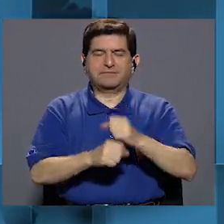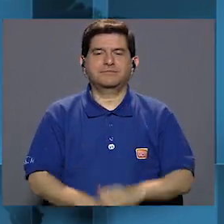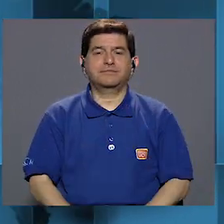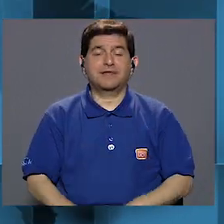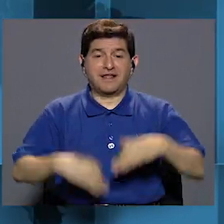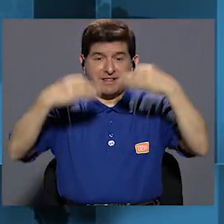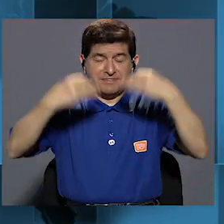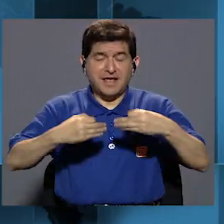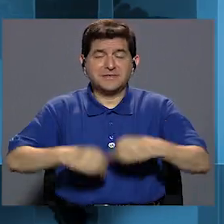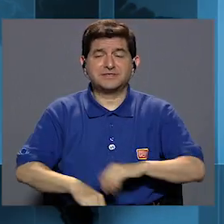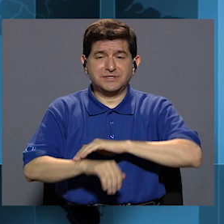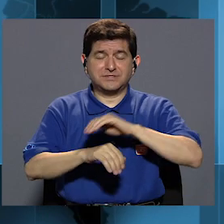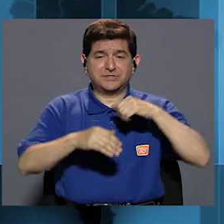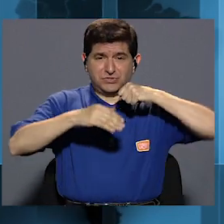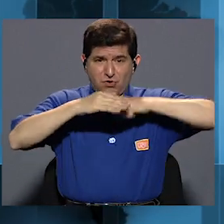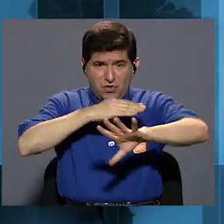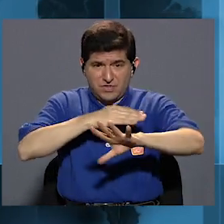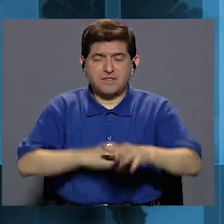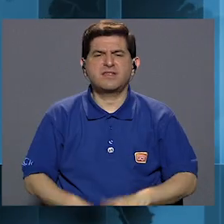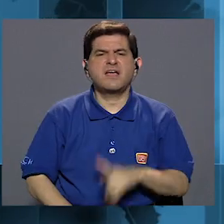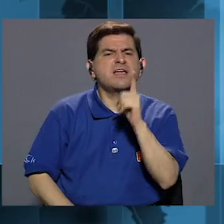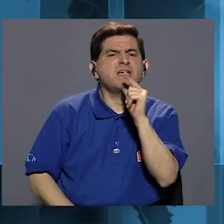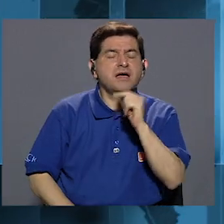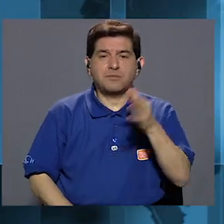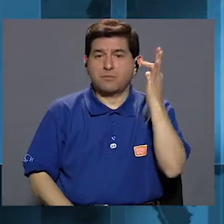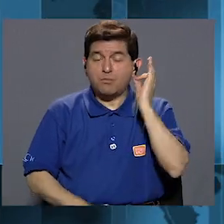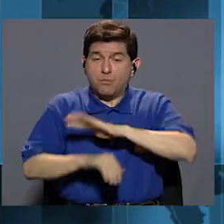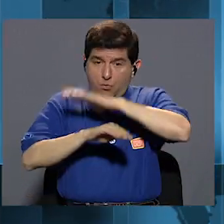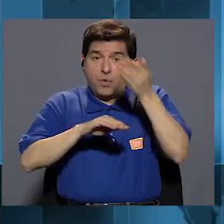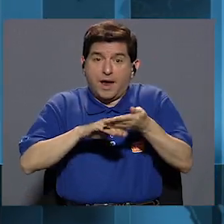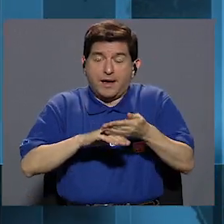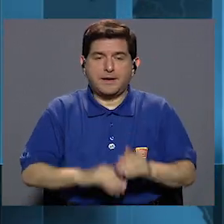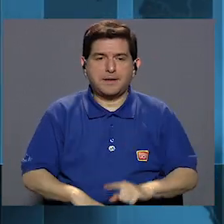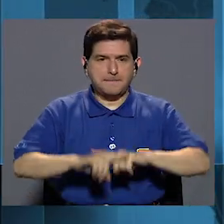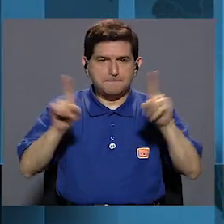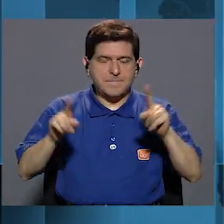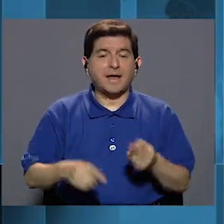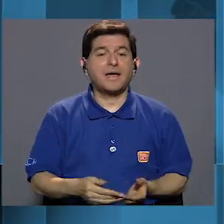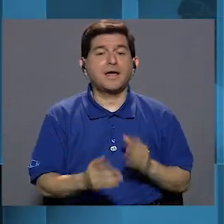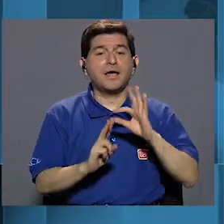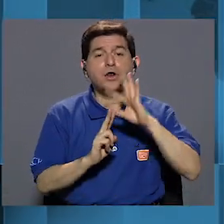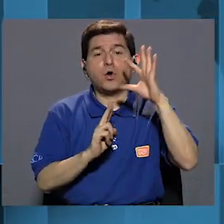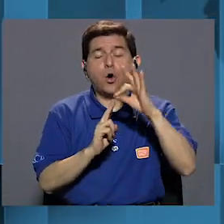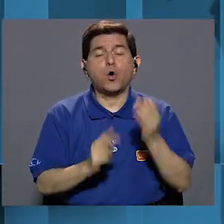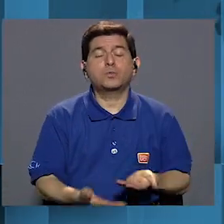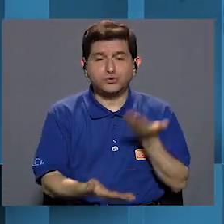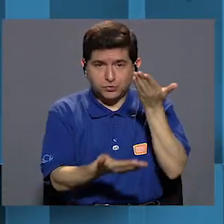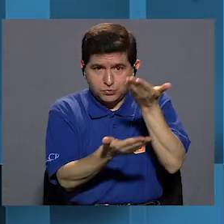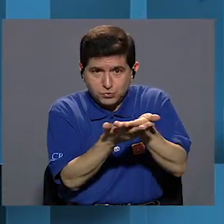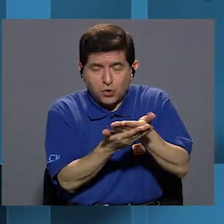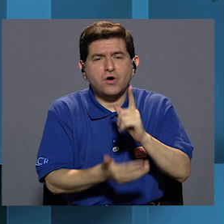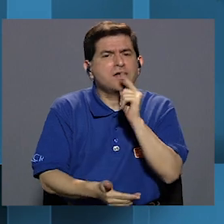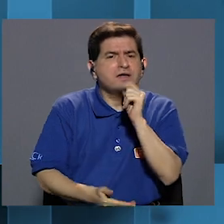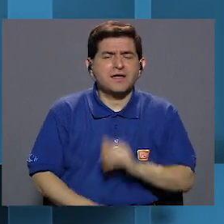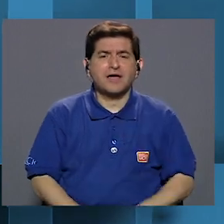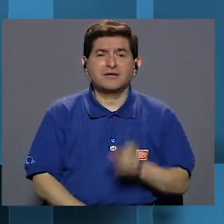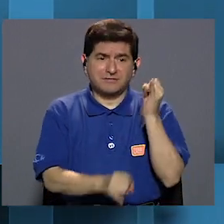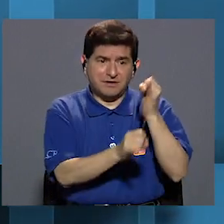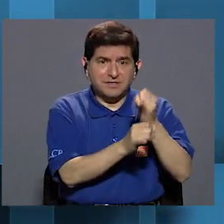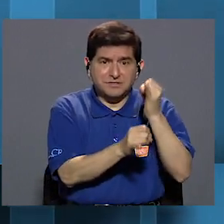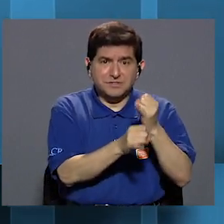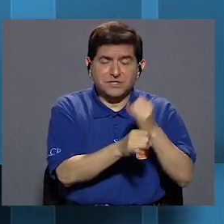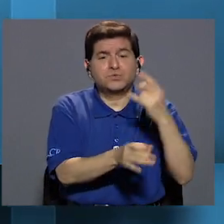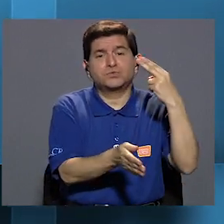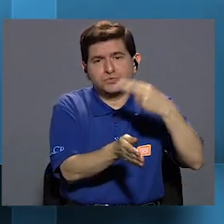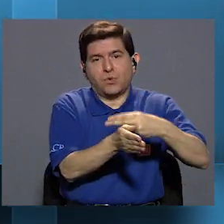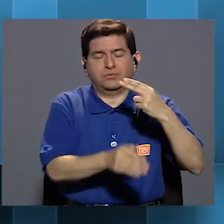ella. La decisión de abortar en estos casos la toma la mujer embarazada, pero la alternativa de hacerlo la debe ofrecer la